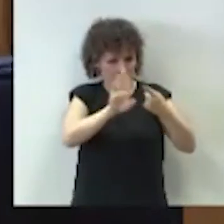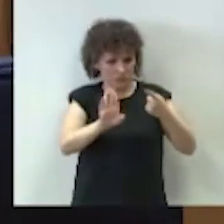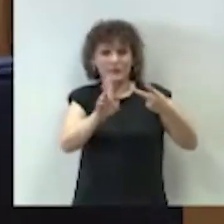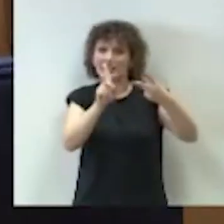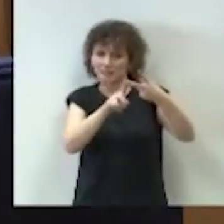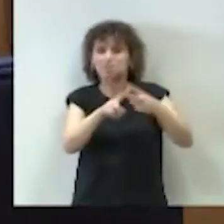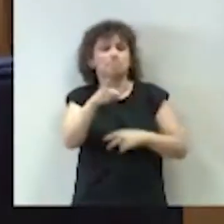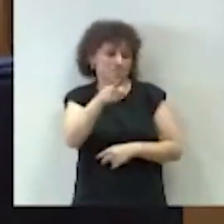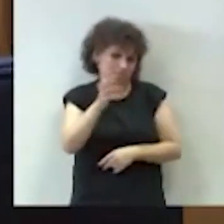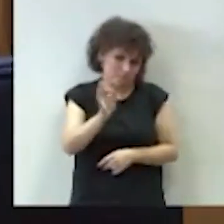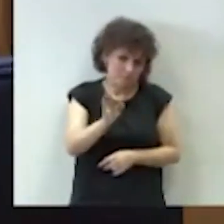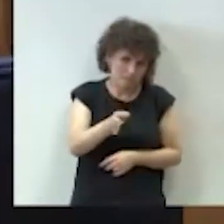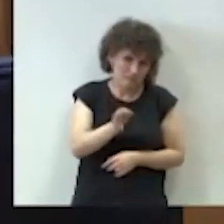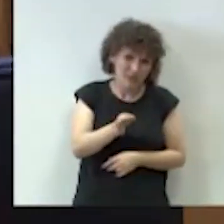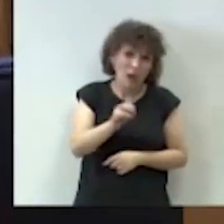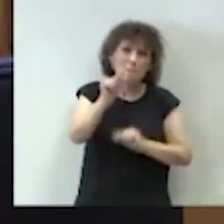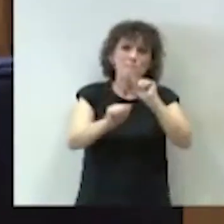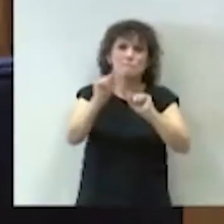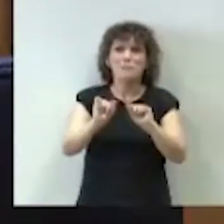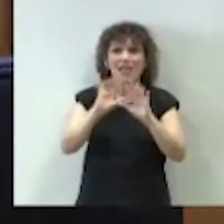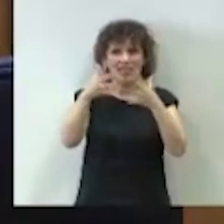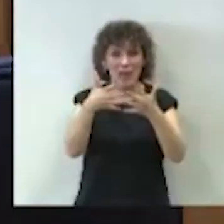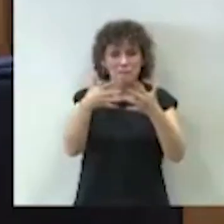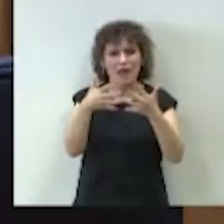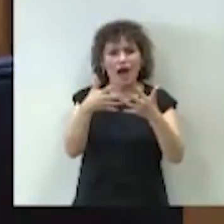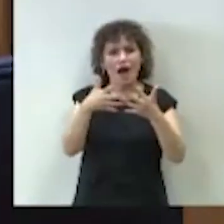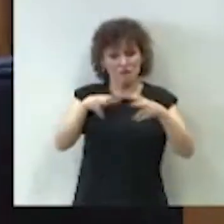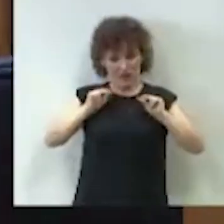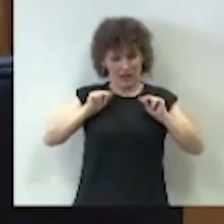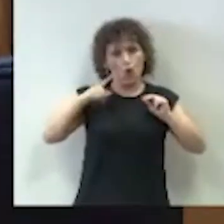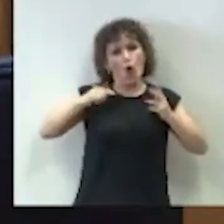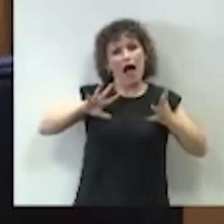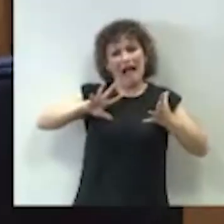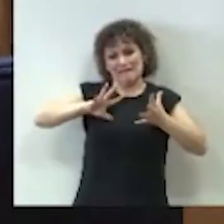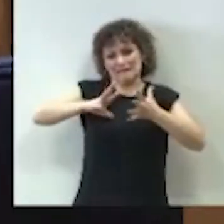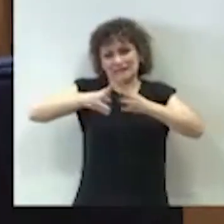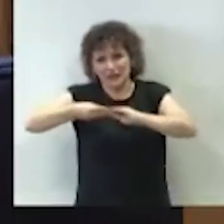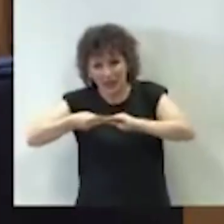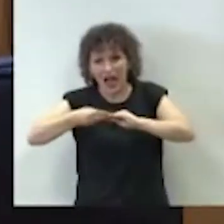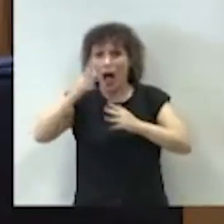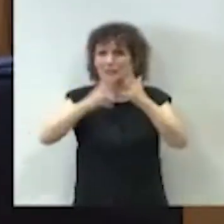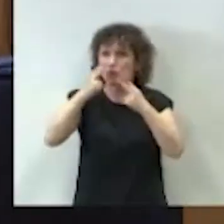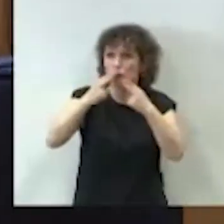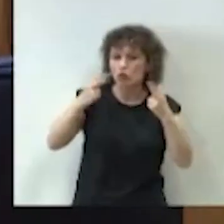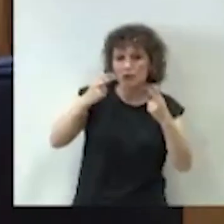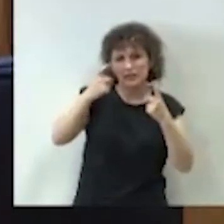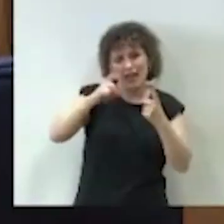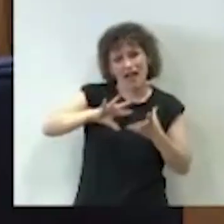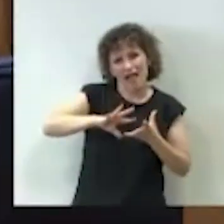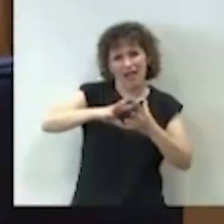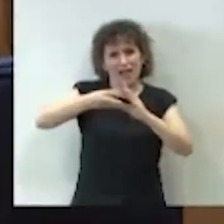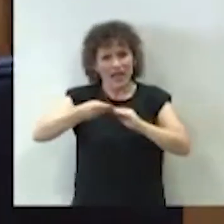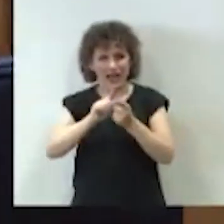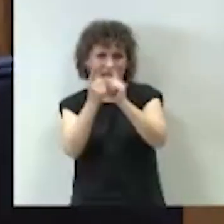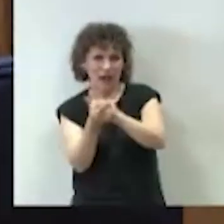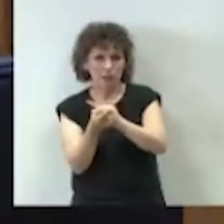Efectivamente, creo que después de la pandemia ha habido un proceso de adaptación de las distintas administraciones públicas, de todas las administraciones públicas, de una